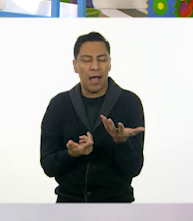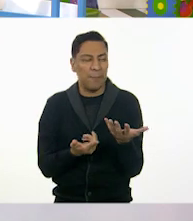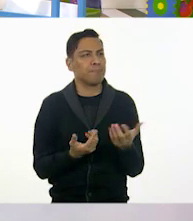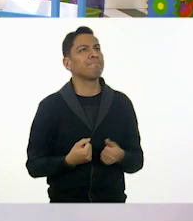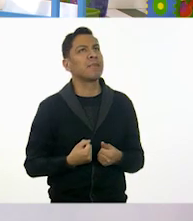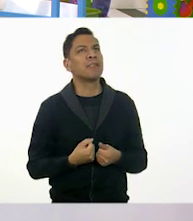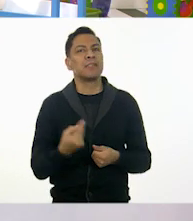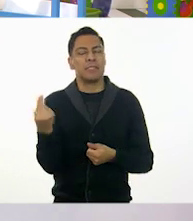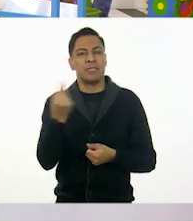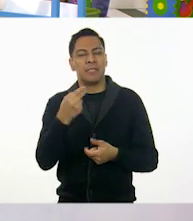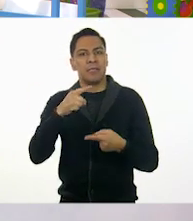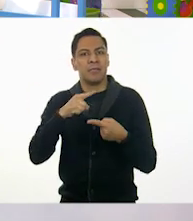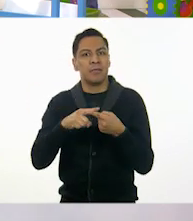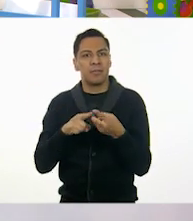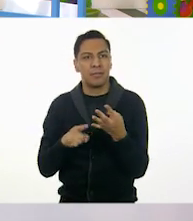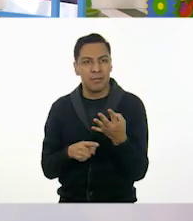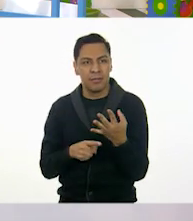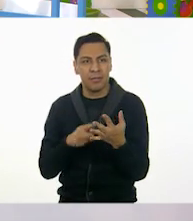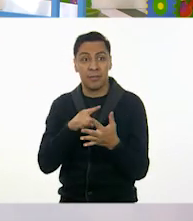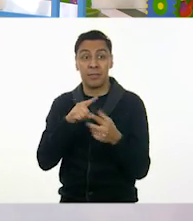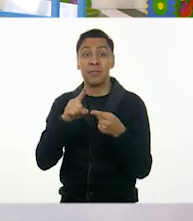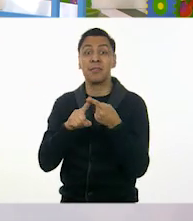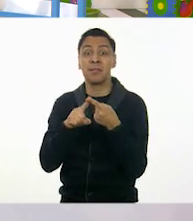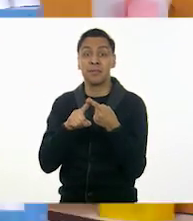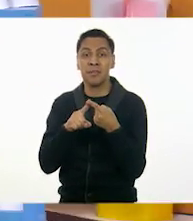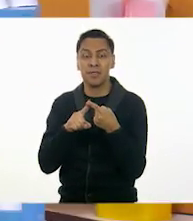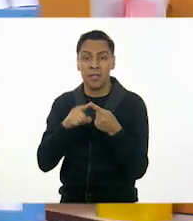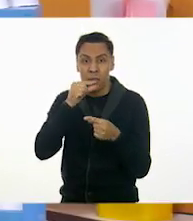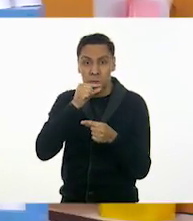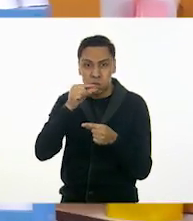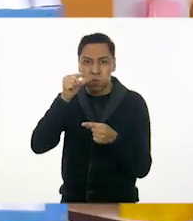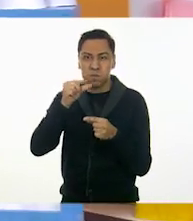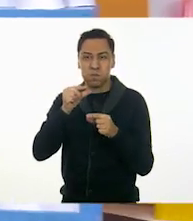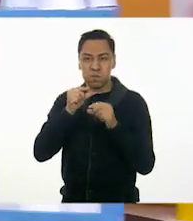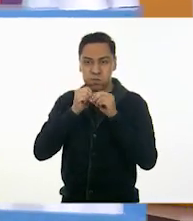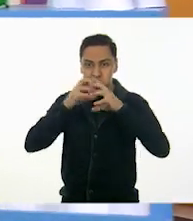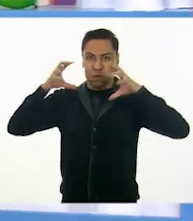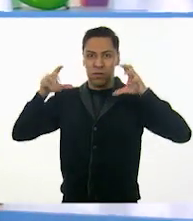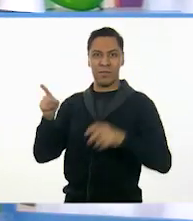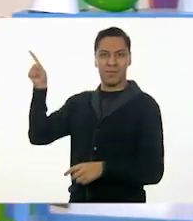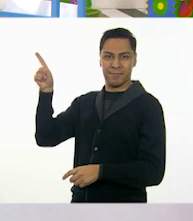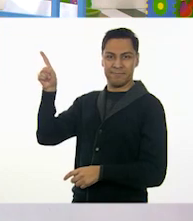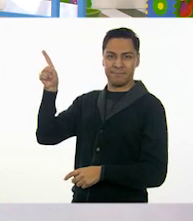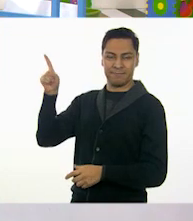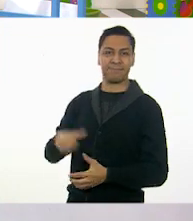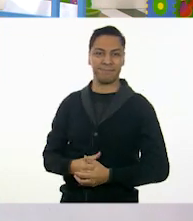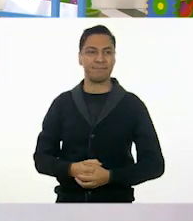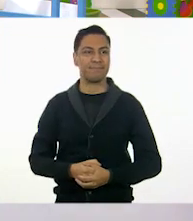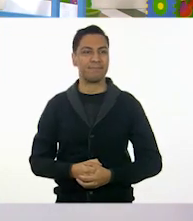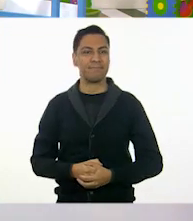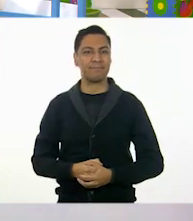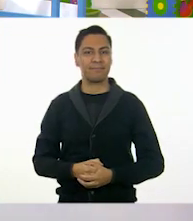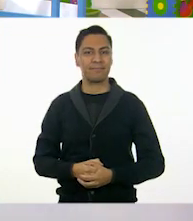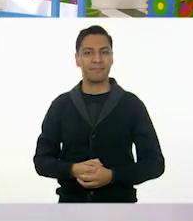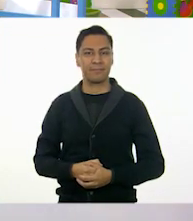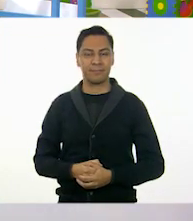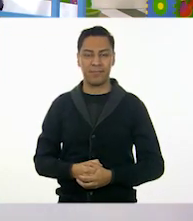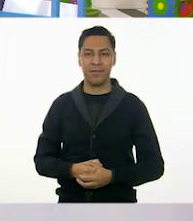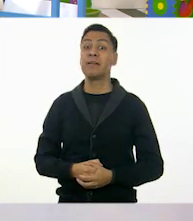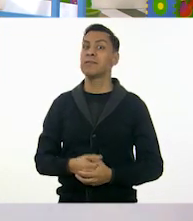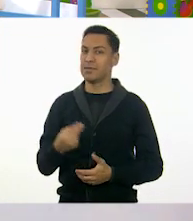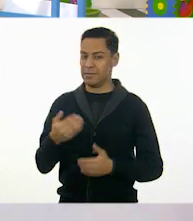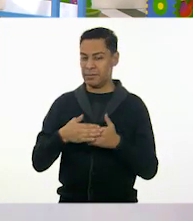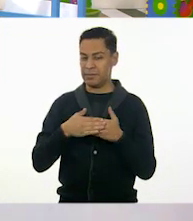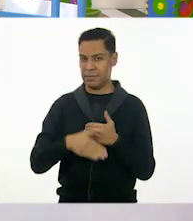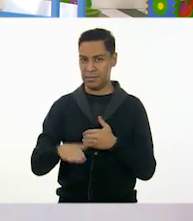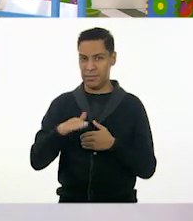necesitamos un súper globo. ¿Quieres uno? A ver. Ayúdame. Vamos a inflarlo.